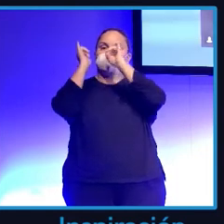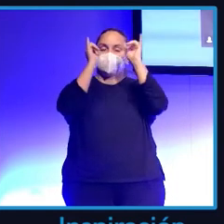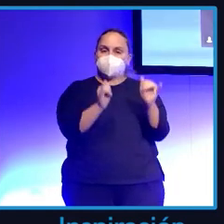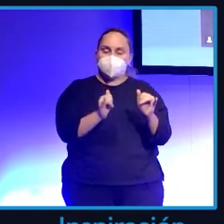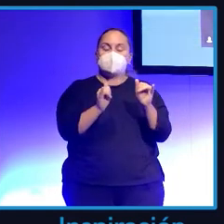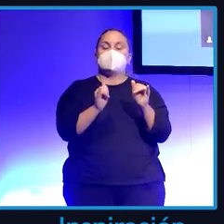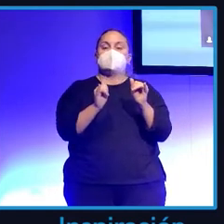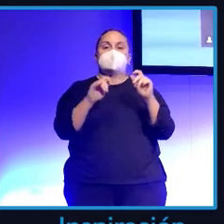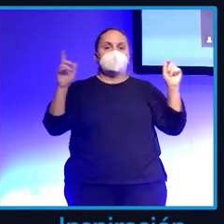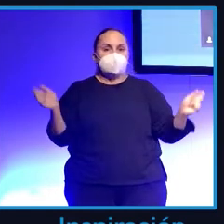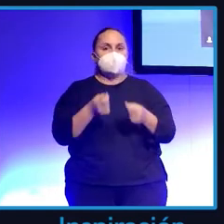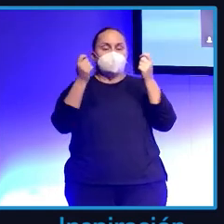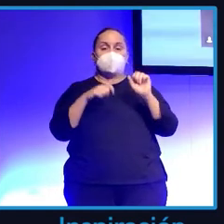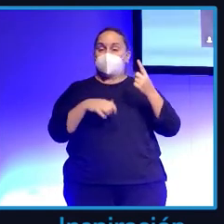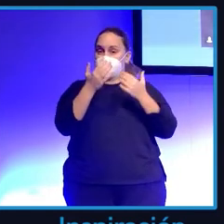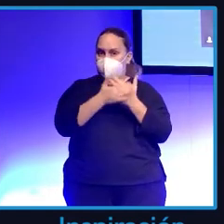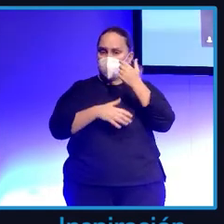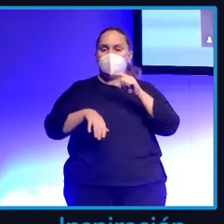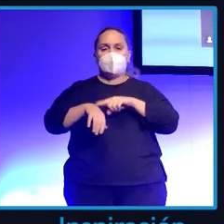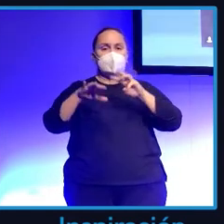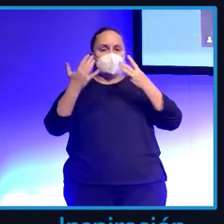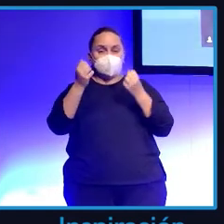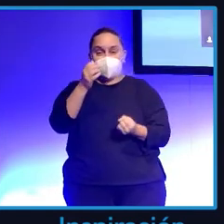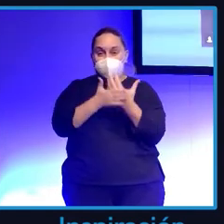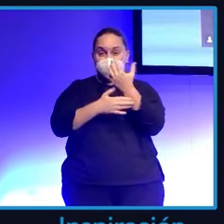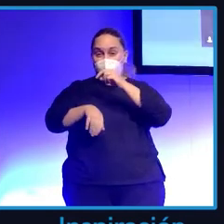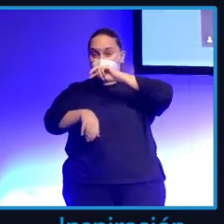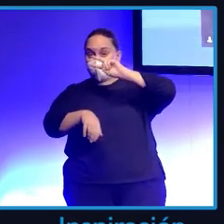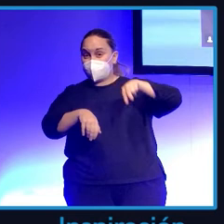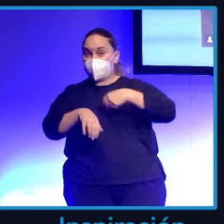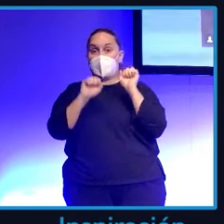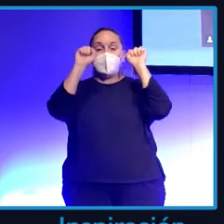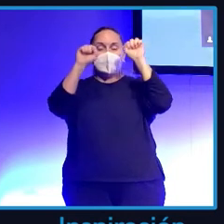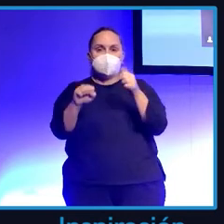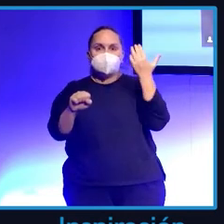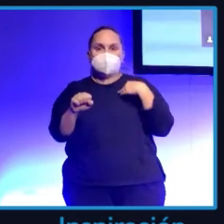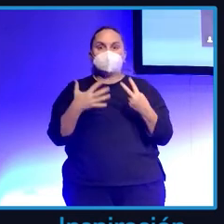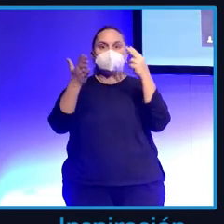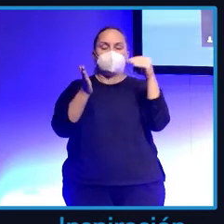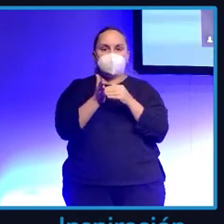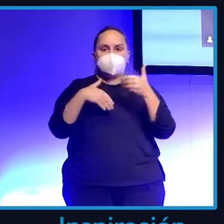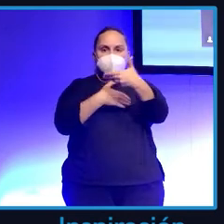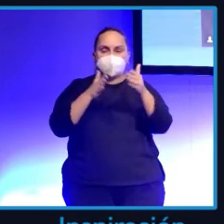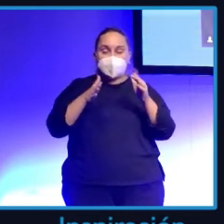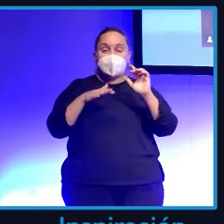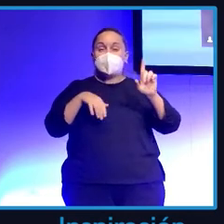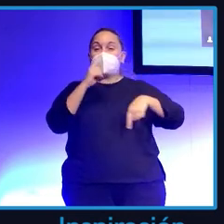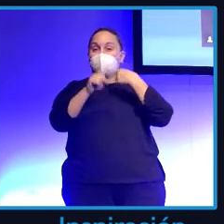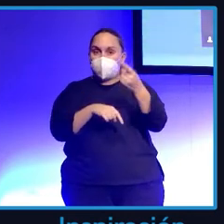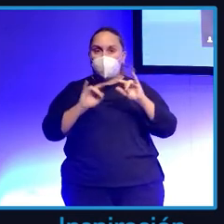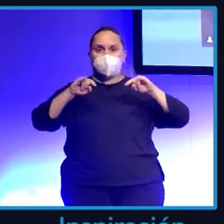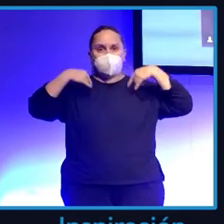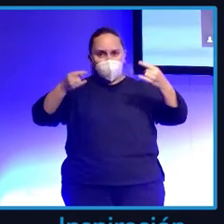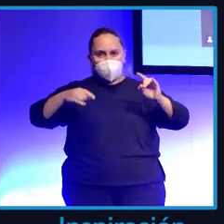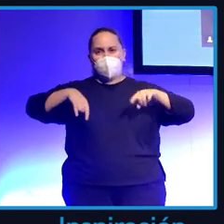semana, el primer día, la lanzamos a las 8 de la mañana. A las 10 de la mañana ya teníamos los 7.000 kits. A las 4 de la tarde yaábamos 14.000. A las 12 de la noche